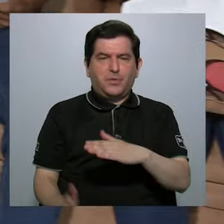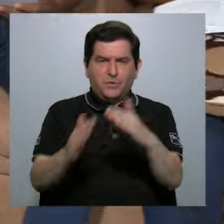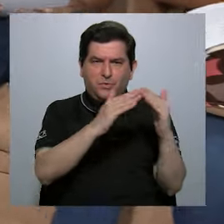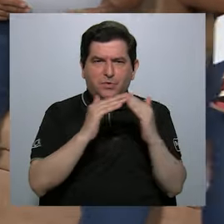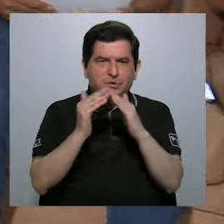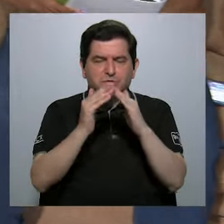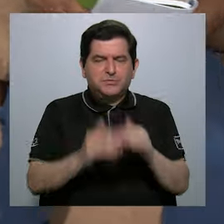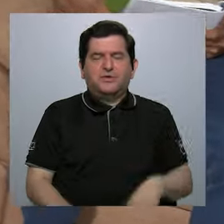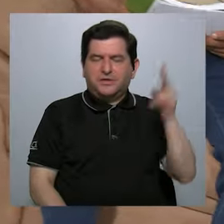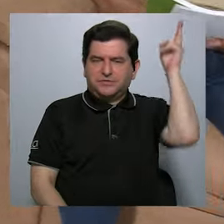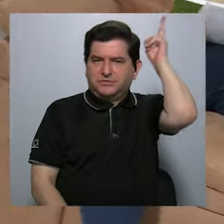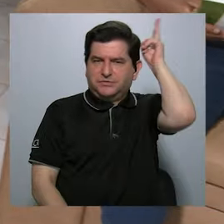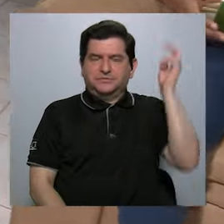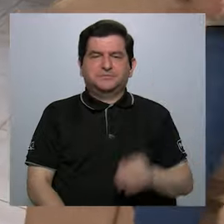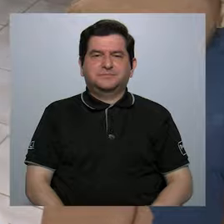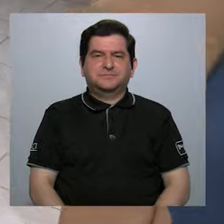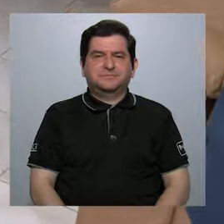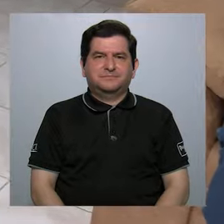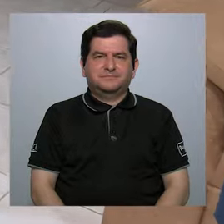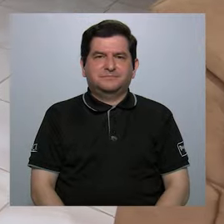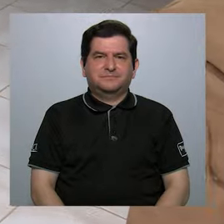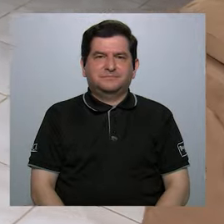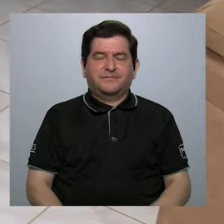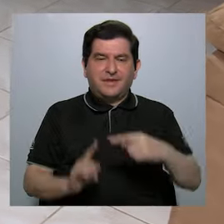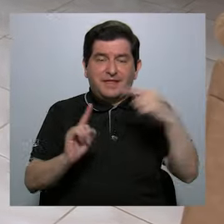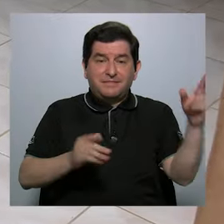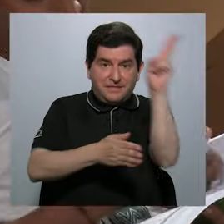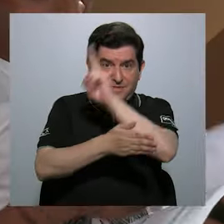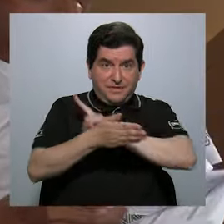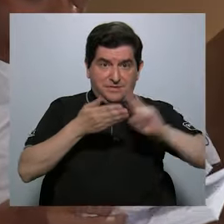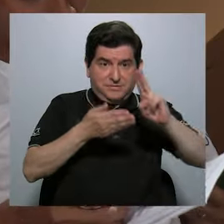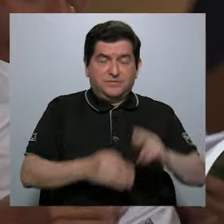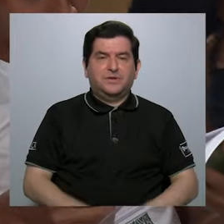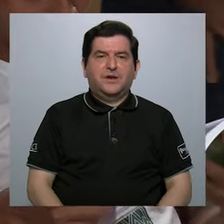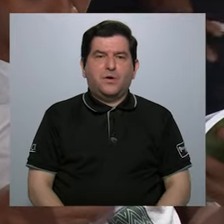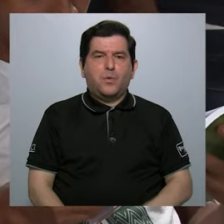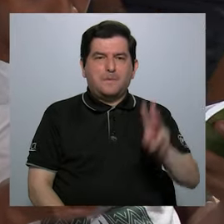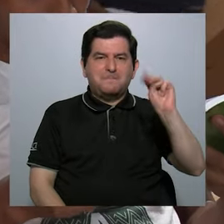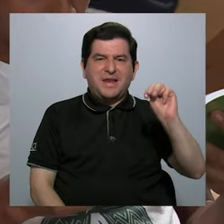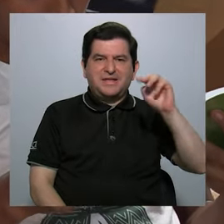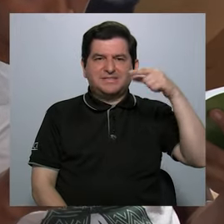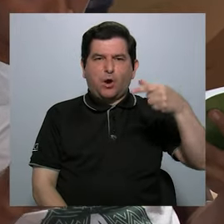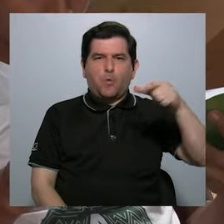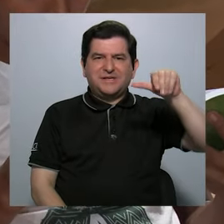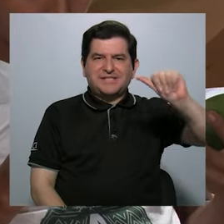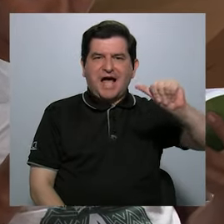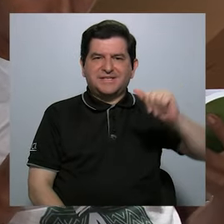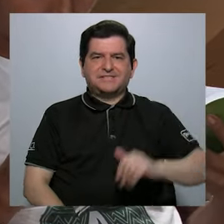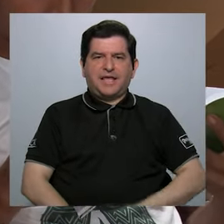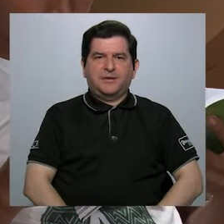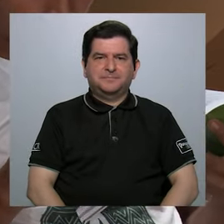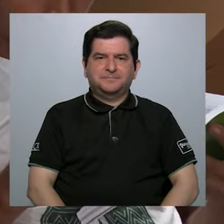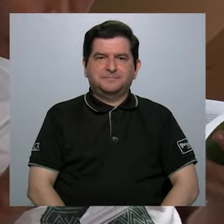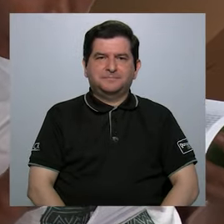de las poblaciones indígenas. Para Desde la U, Melisa Gómez Arce.